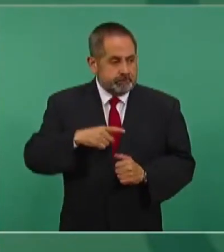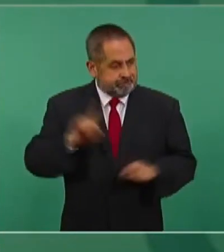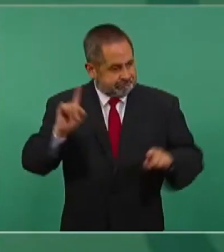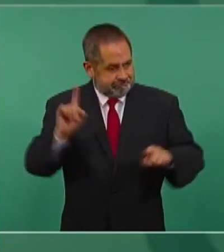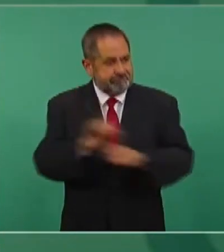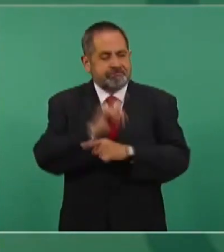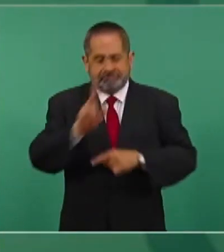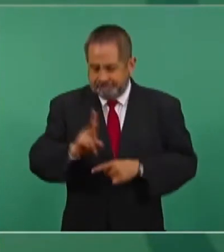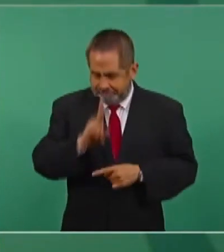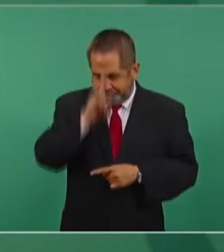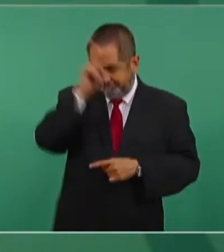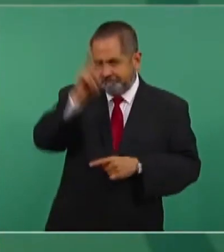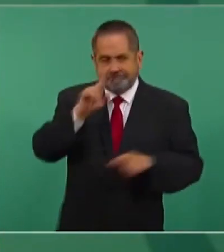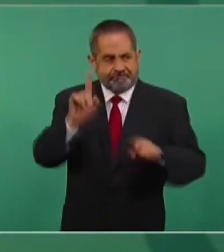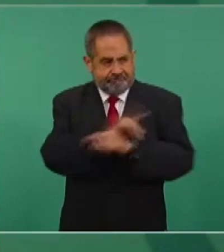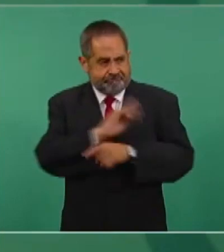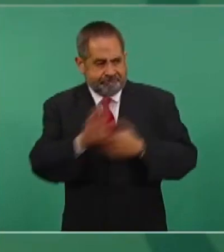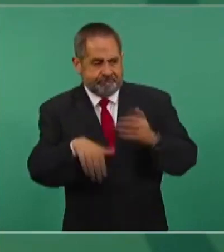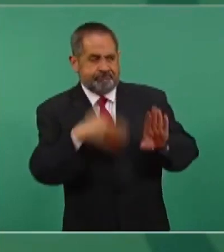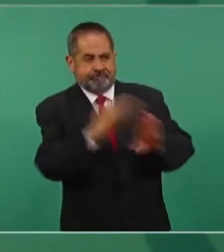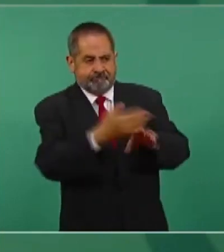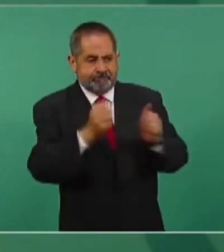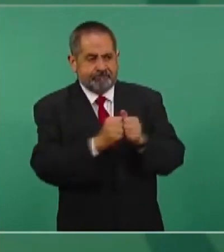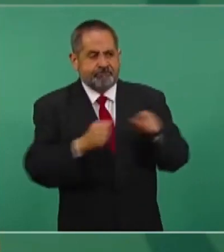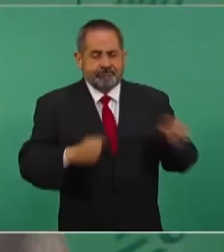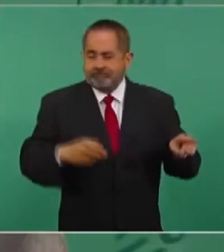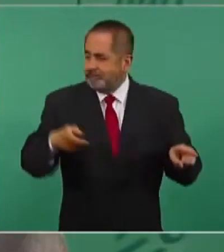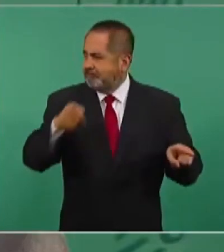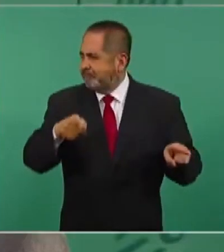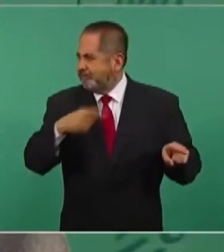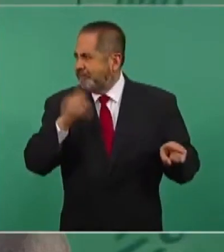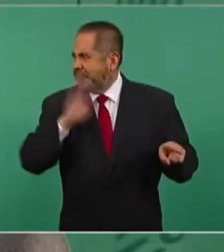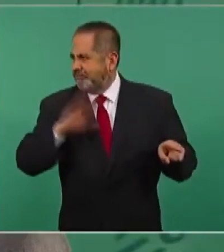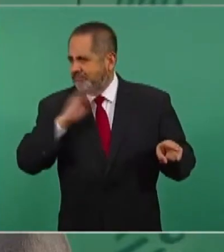que no se inventen delitos.